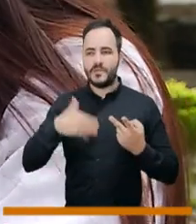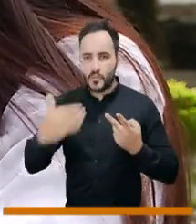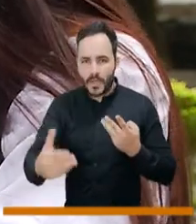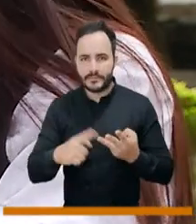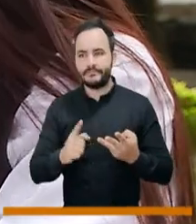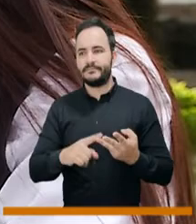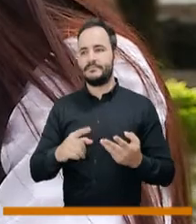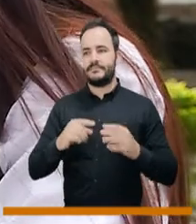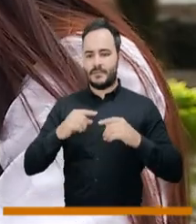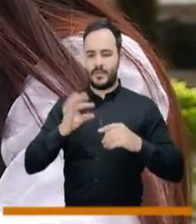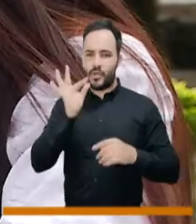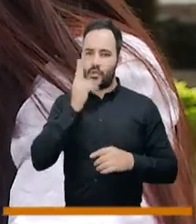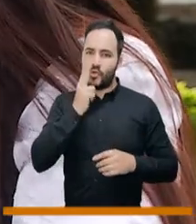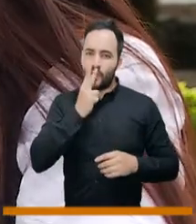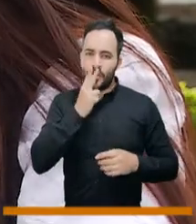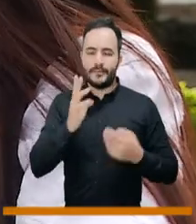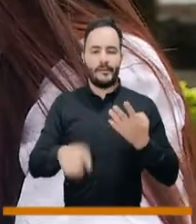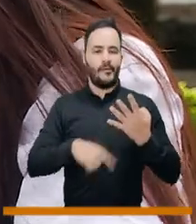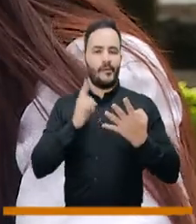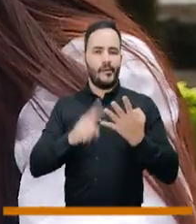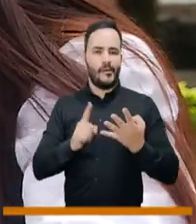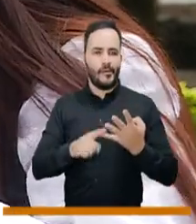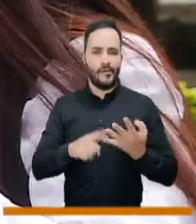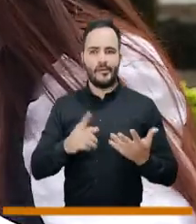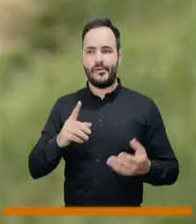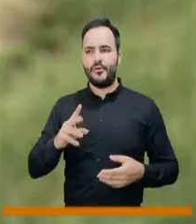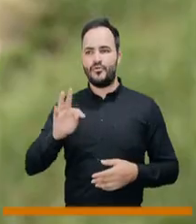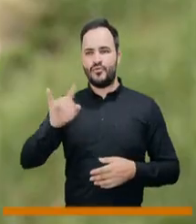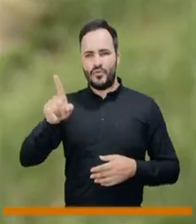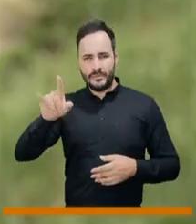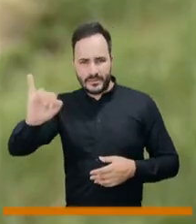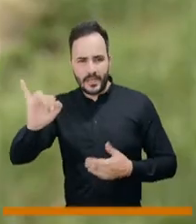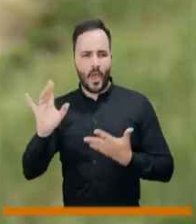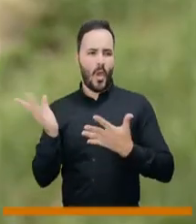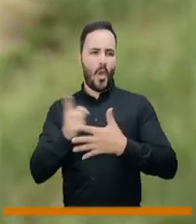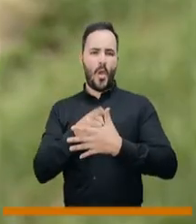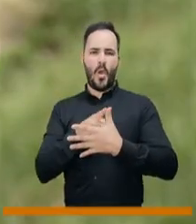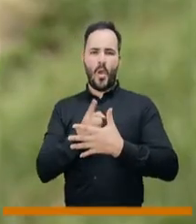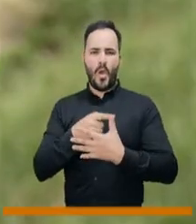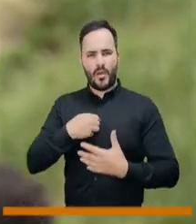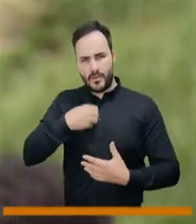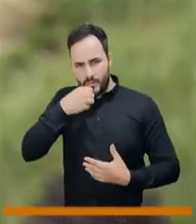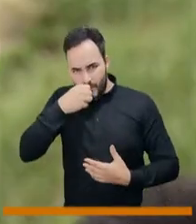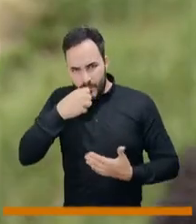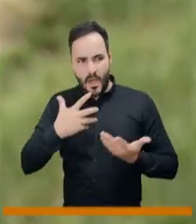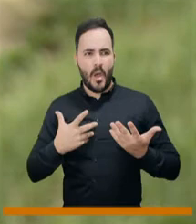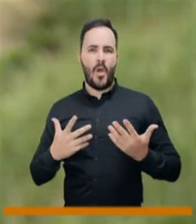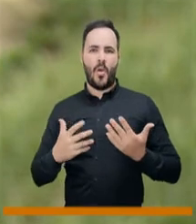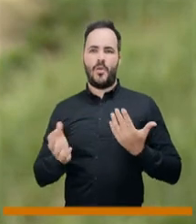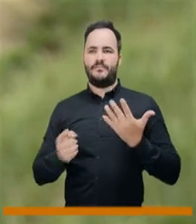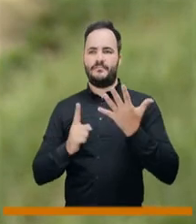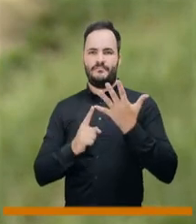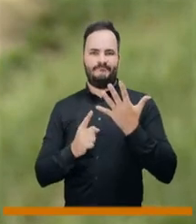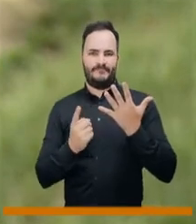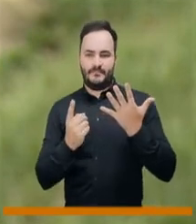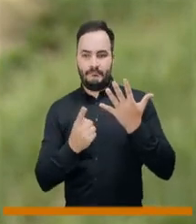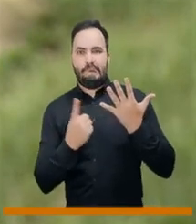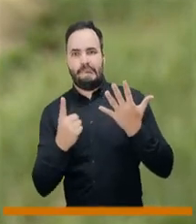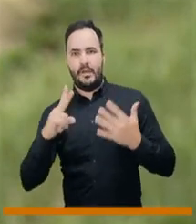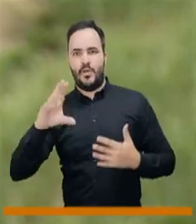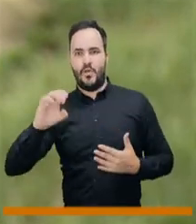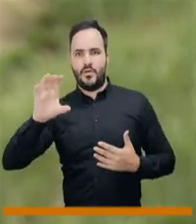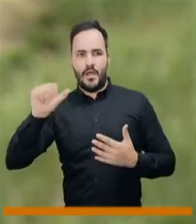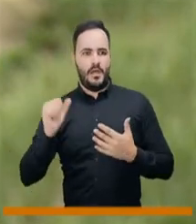cigarrillo, cocaína, tusi y hasta llegar al bazuco, a la pasta base de coca. Entonces, entre